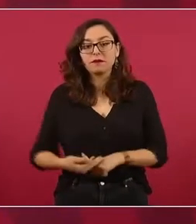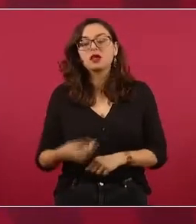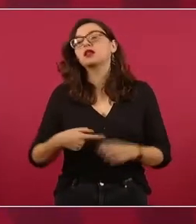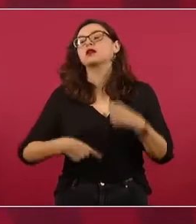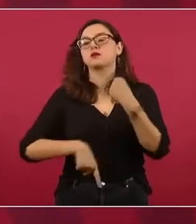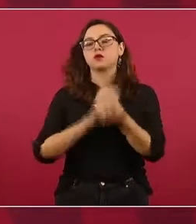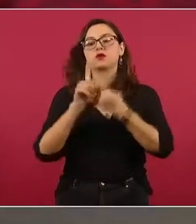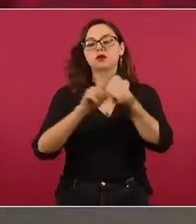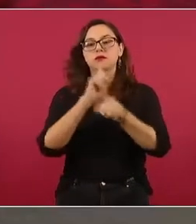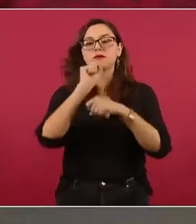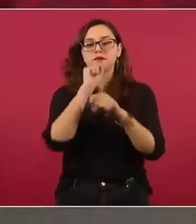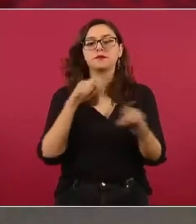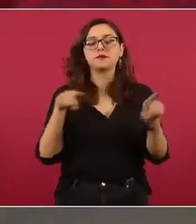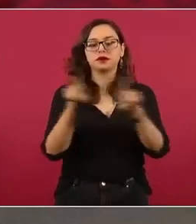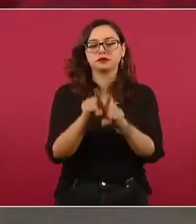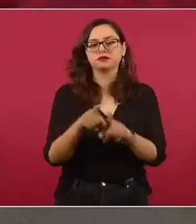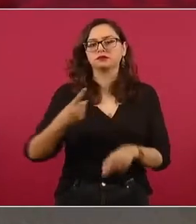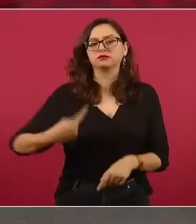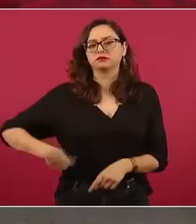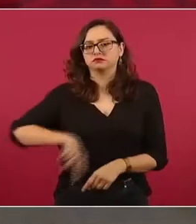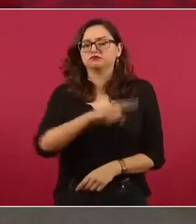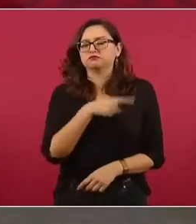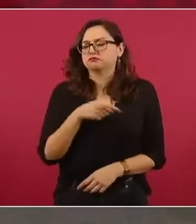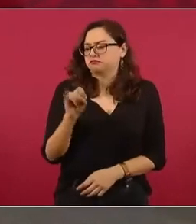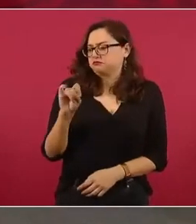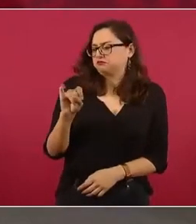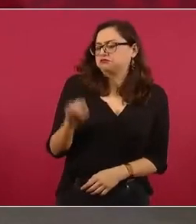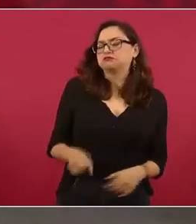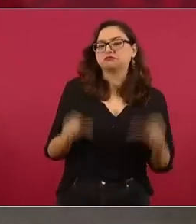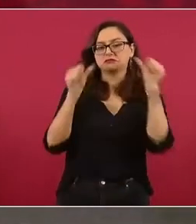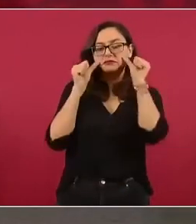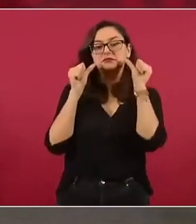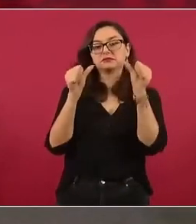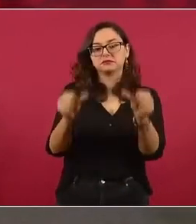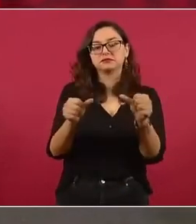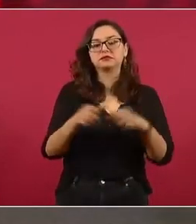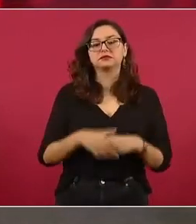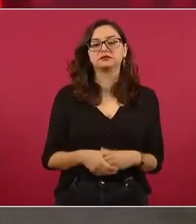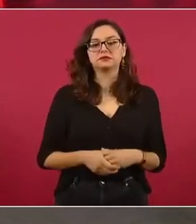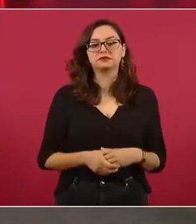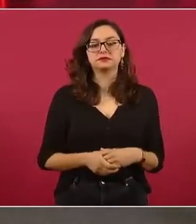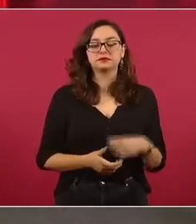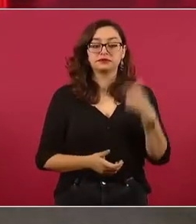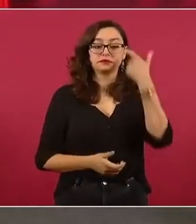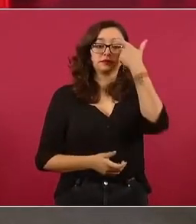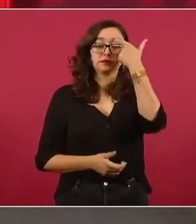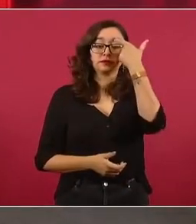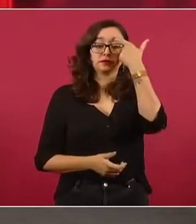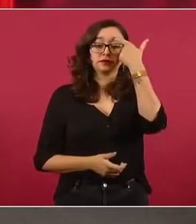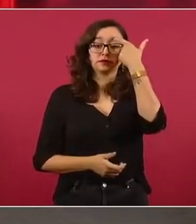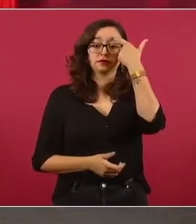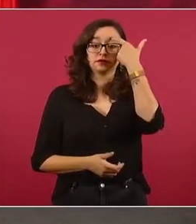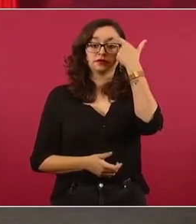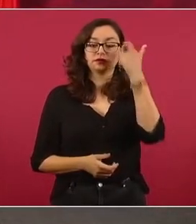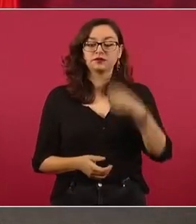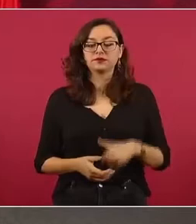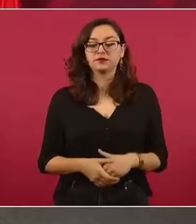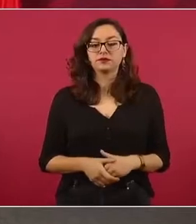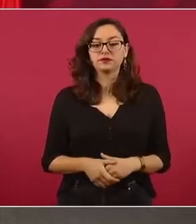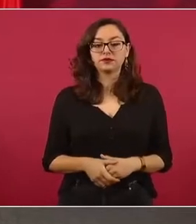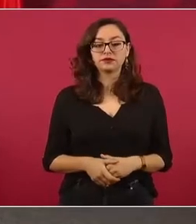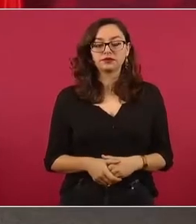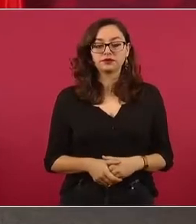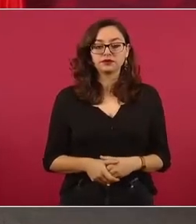Sí, pendientes y está